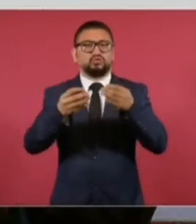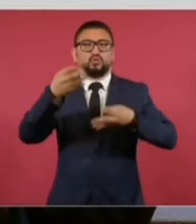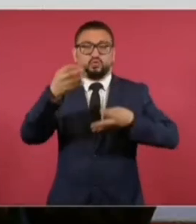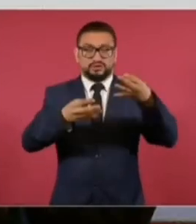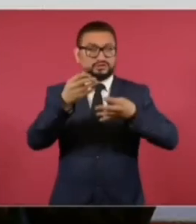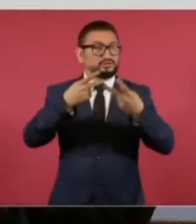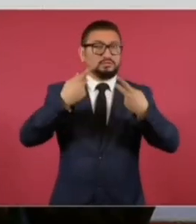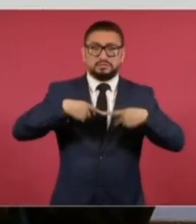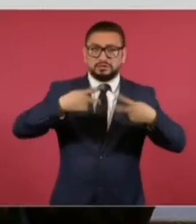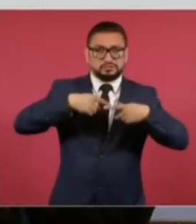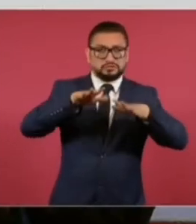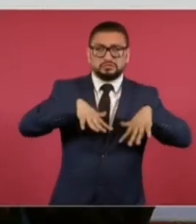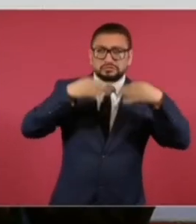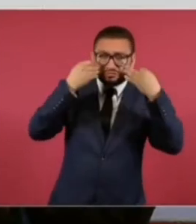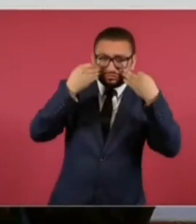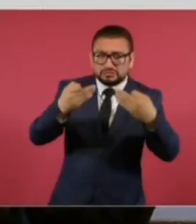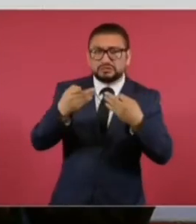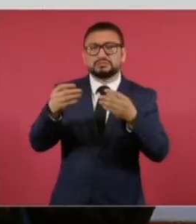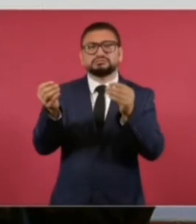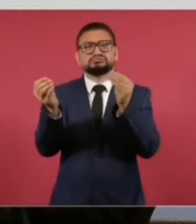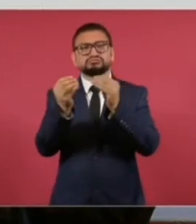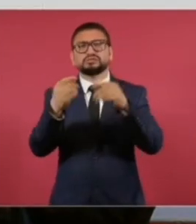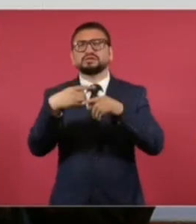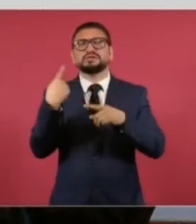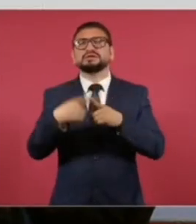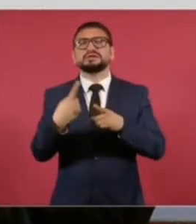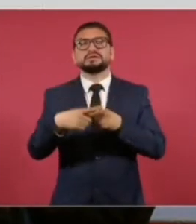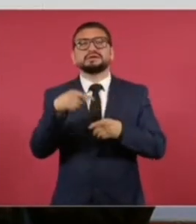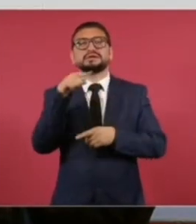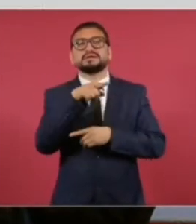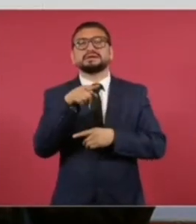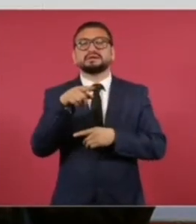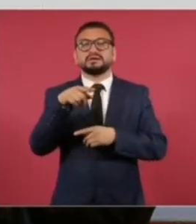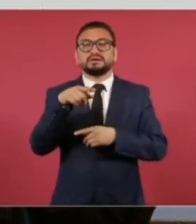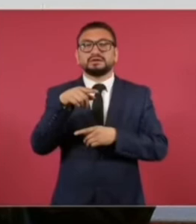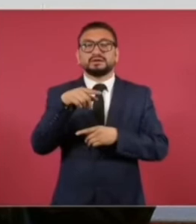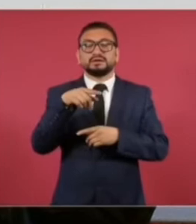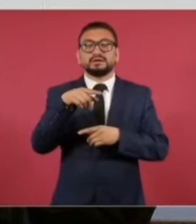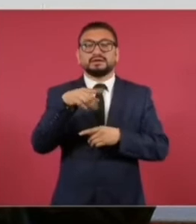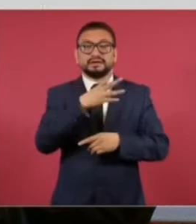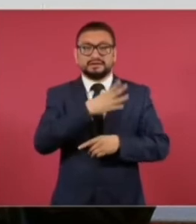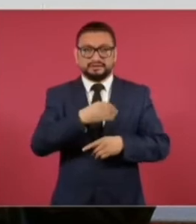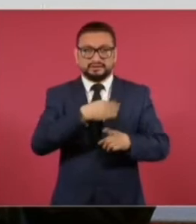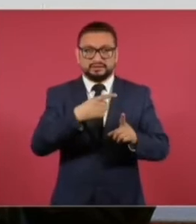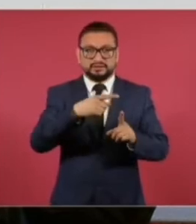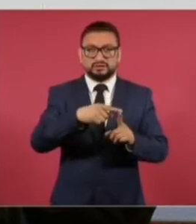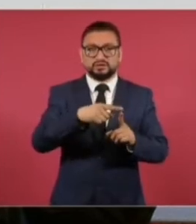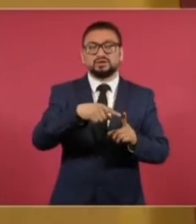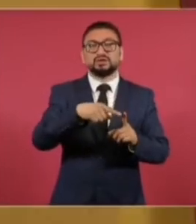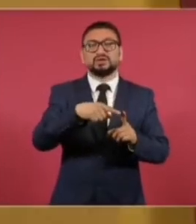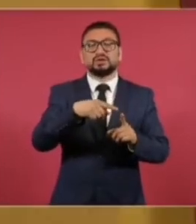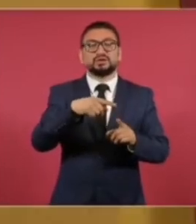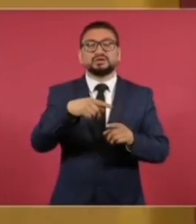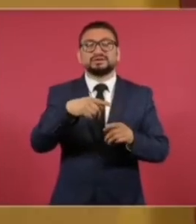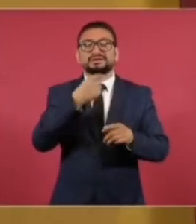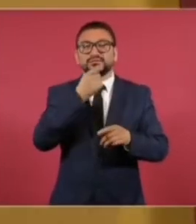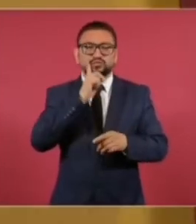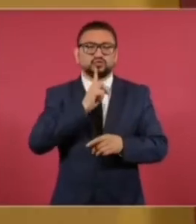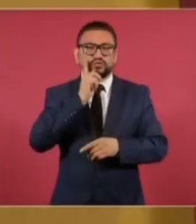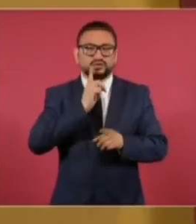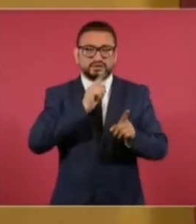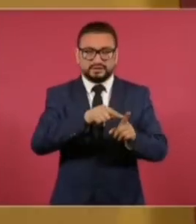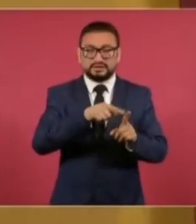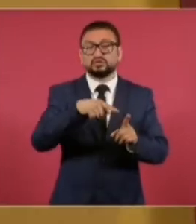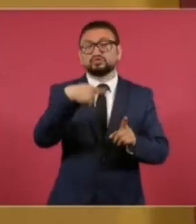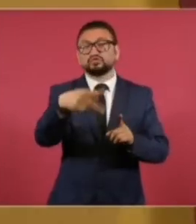cometido por el tío de la menor, el señor Alejandro, y se